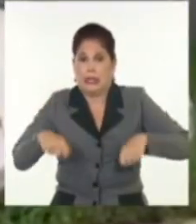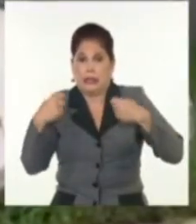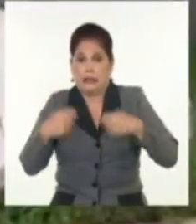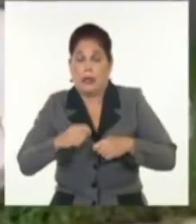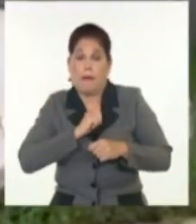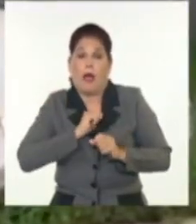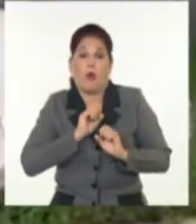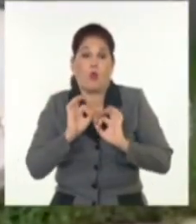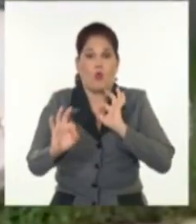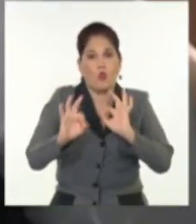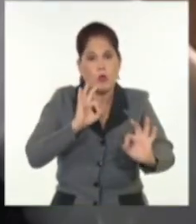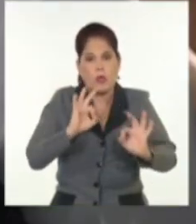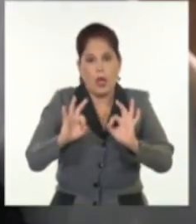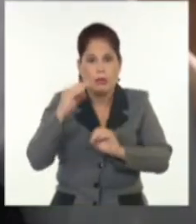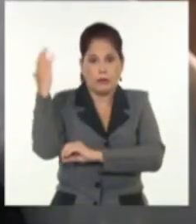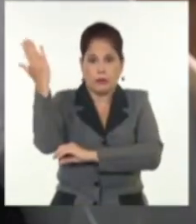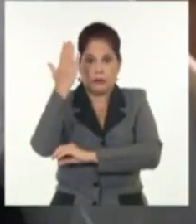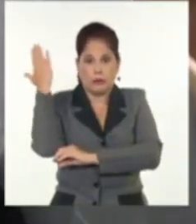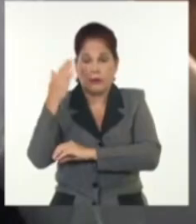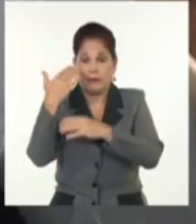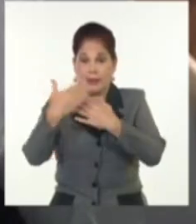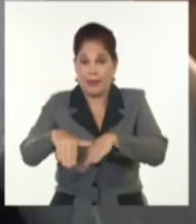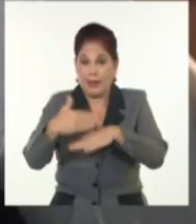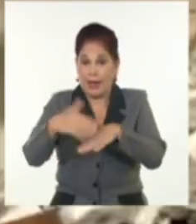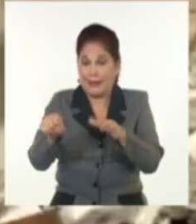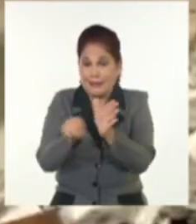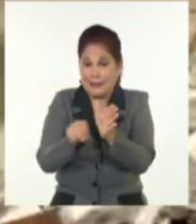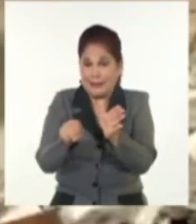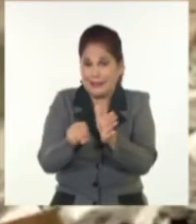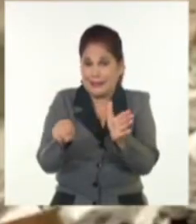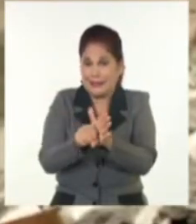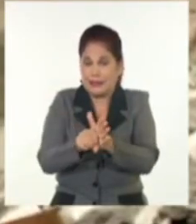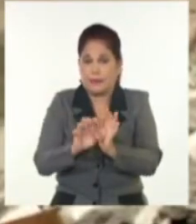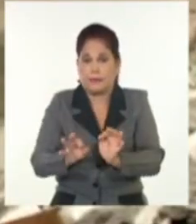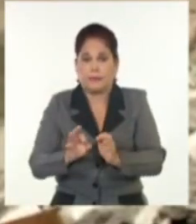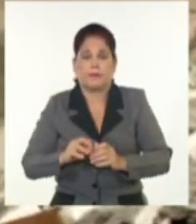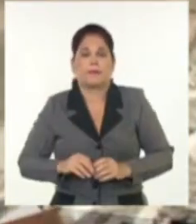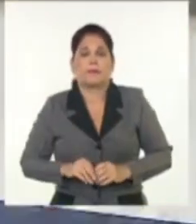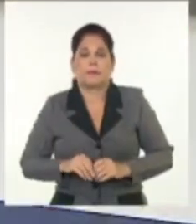protegerse de Milton, las carreteras están congestionadas.